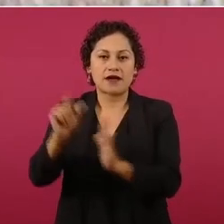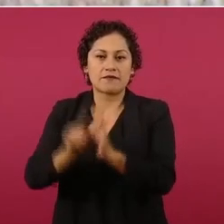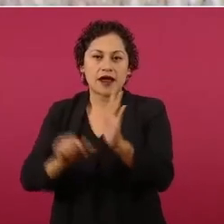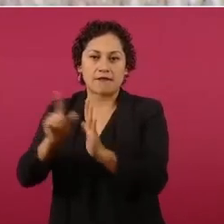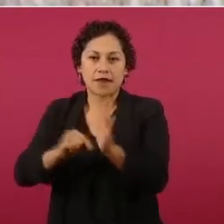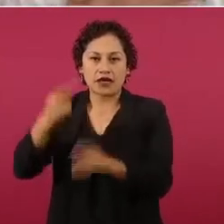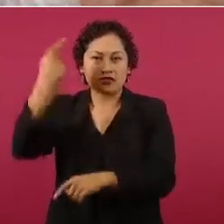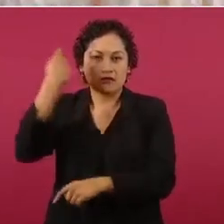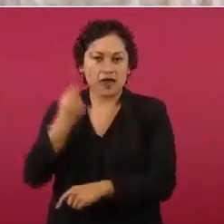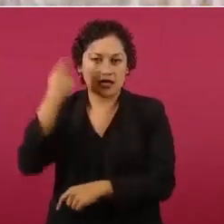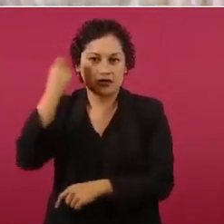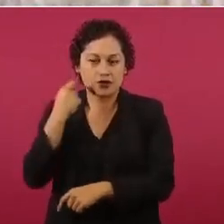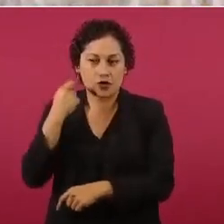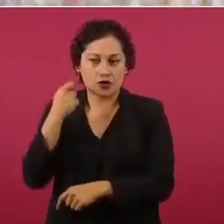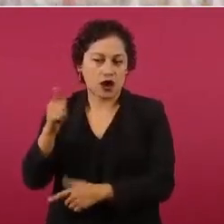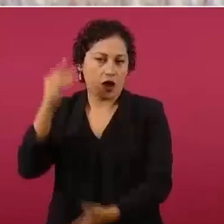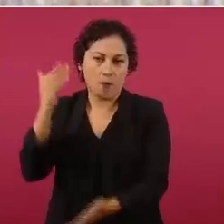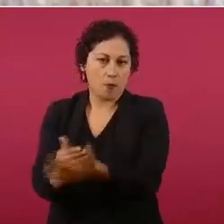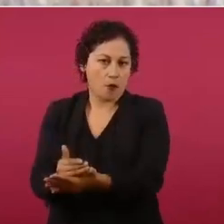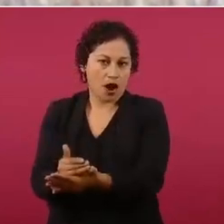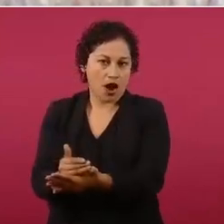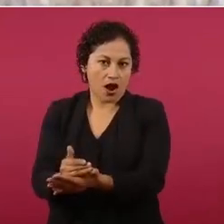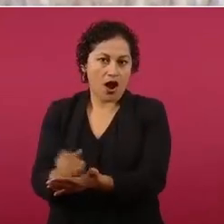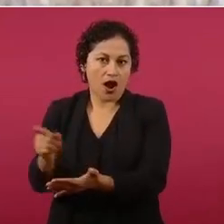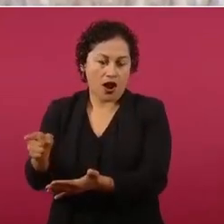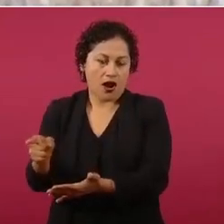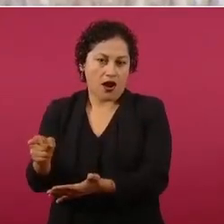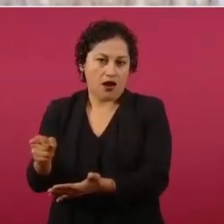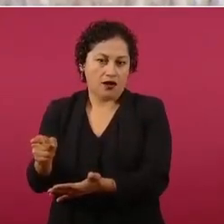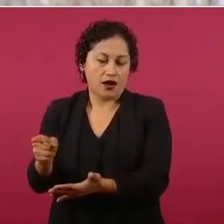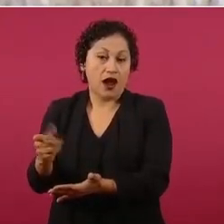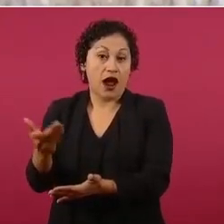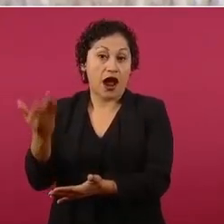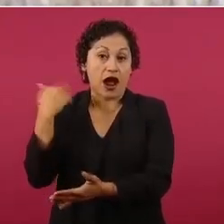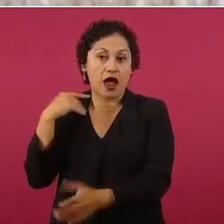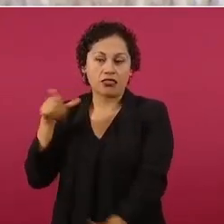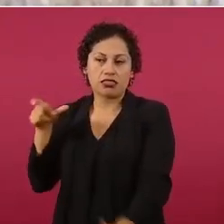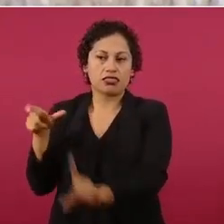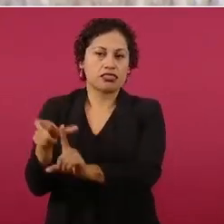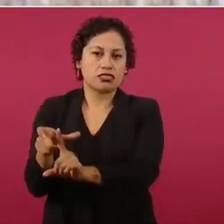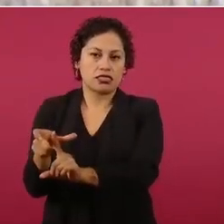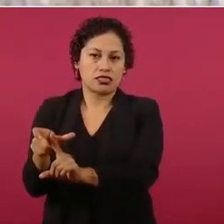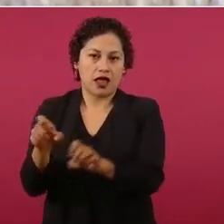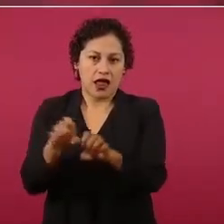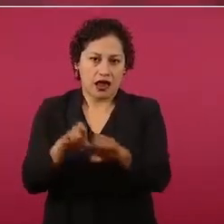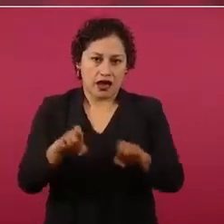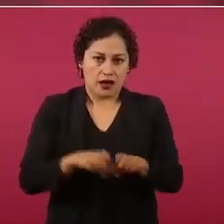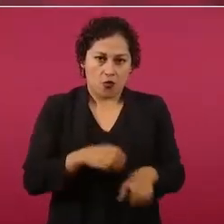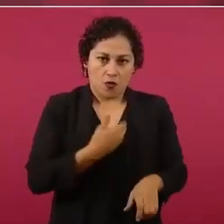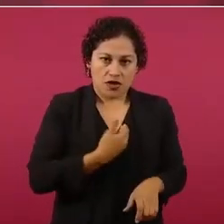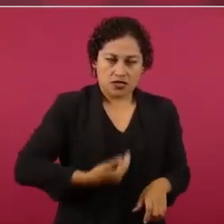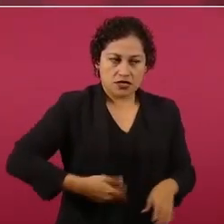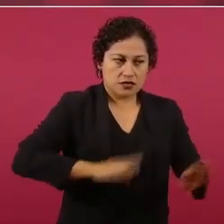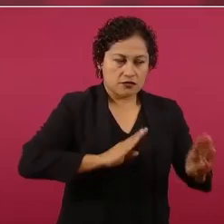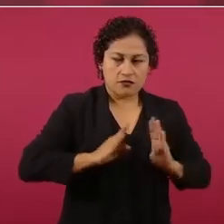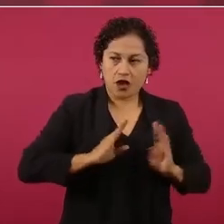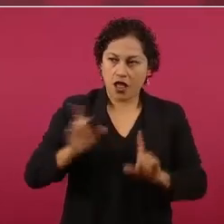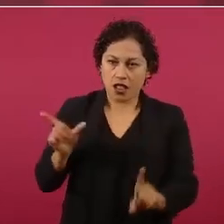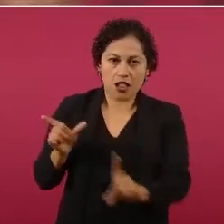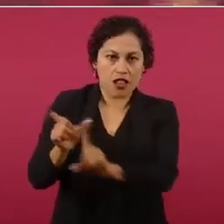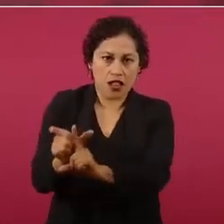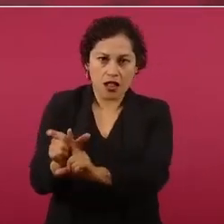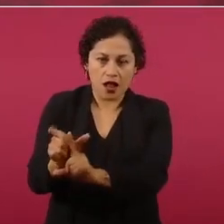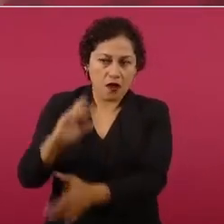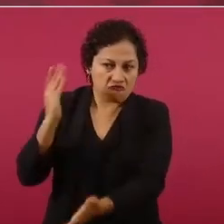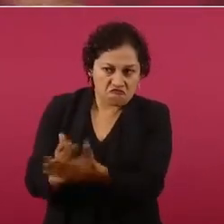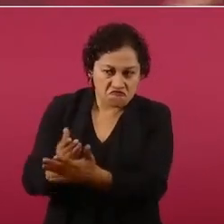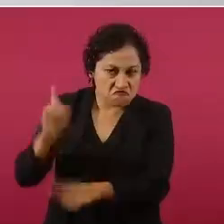y ya no tiene toda la protección que tenía del Estado Mayor y ya